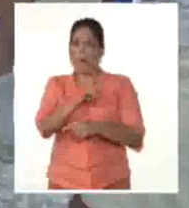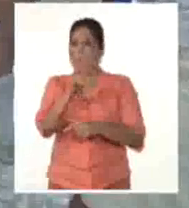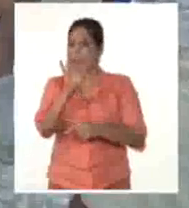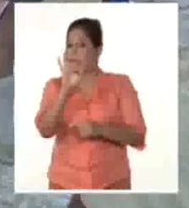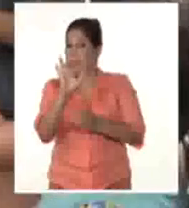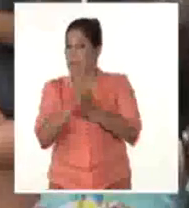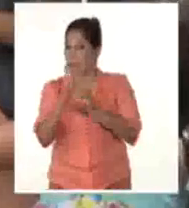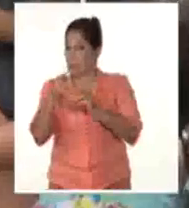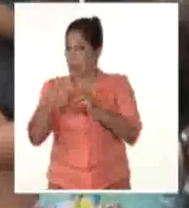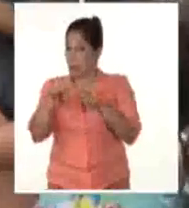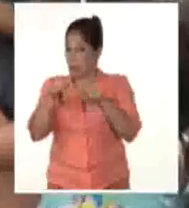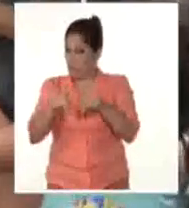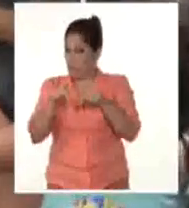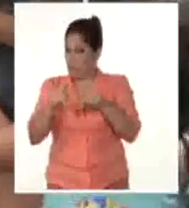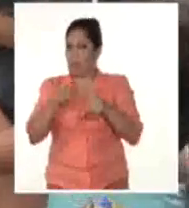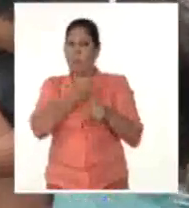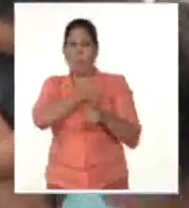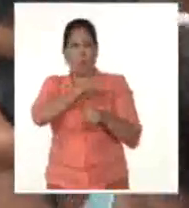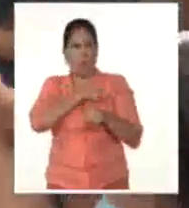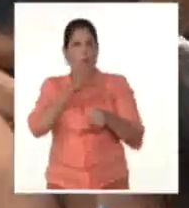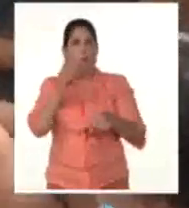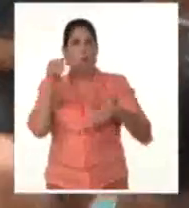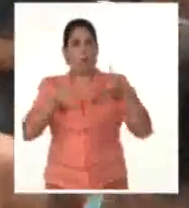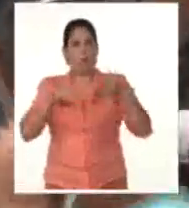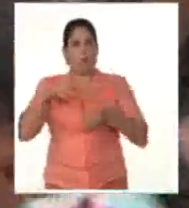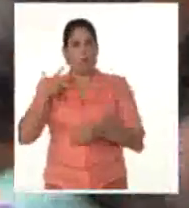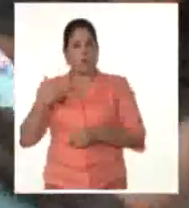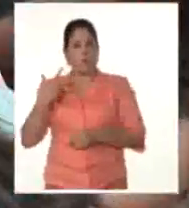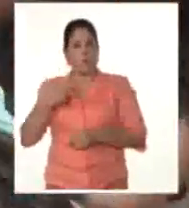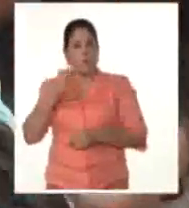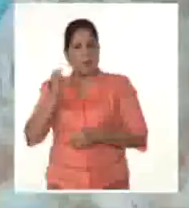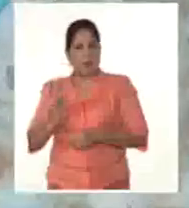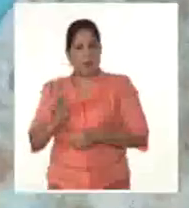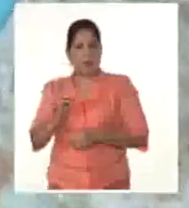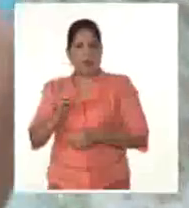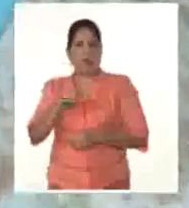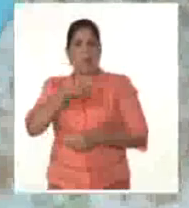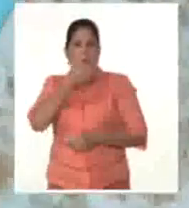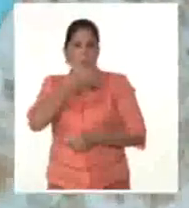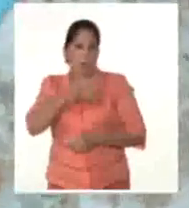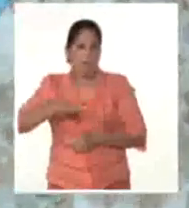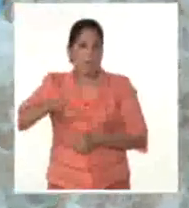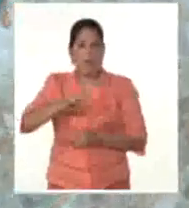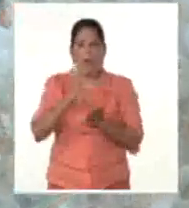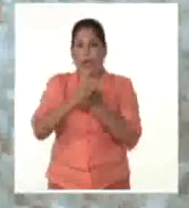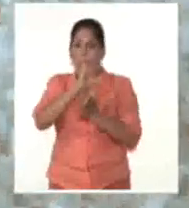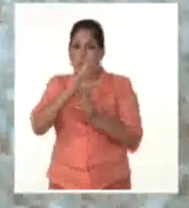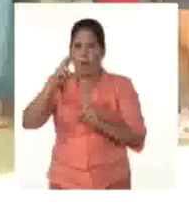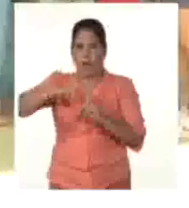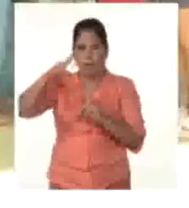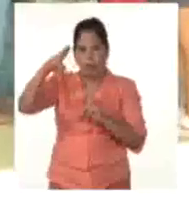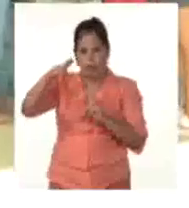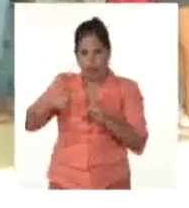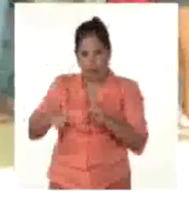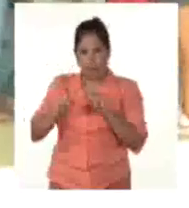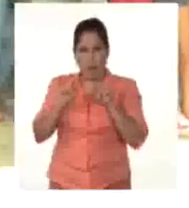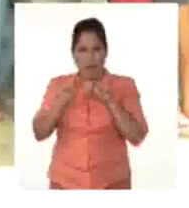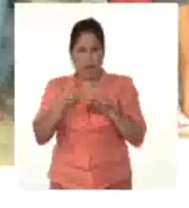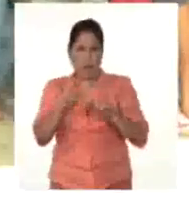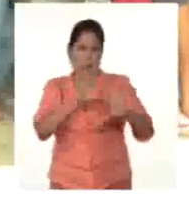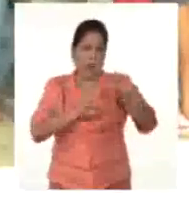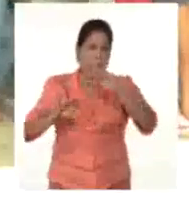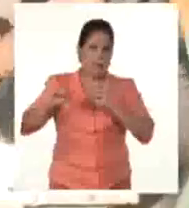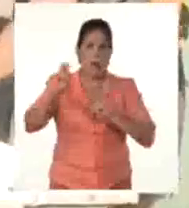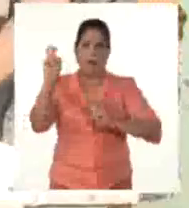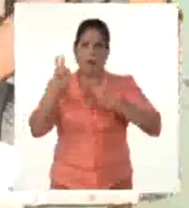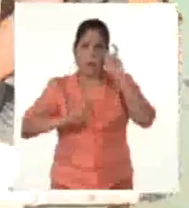del mes en curso, el público podrá disfrutar de una veintena de puestas en barrios, escuelas y salas teatrales vallamesas. Conversatorios,